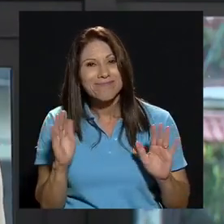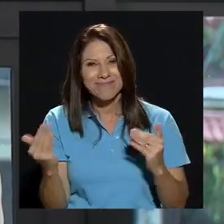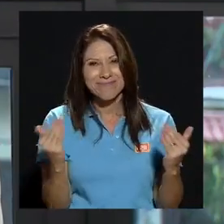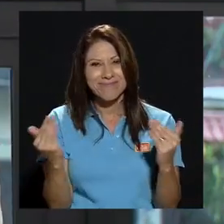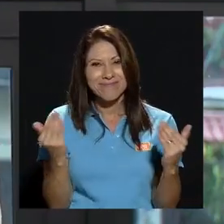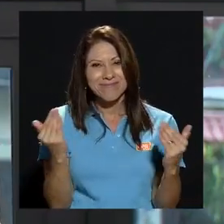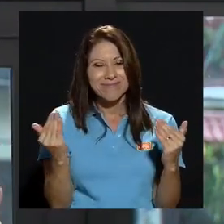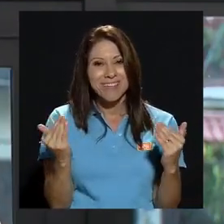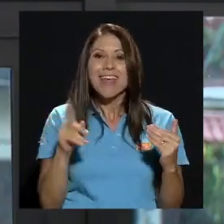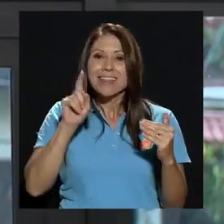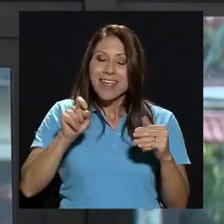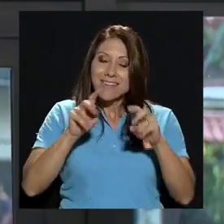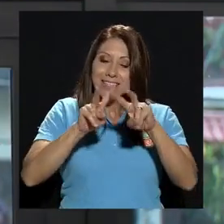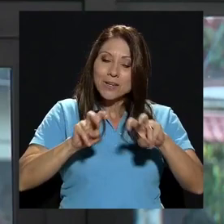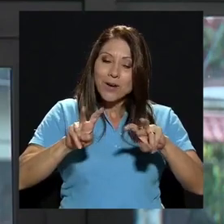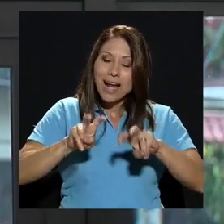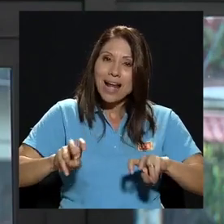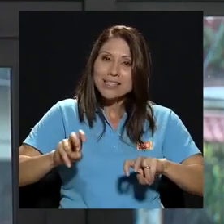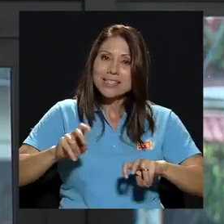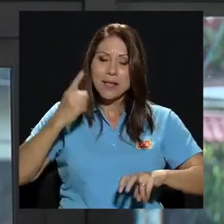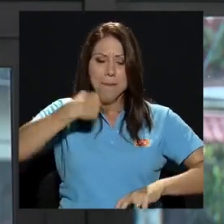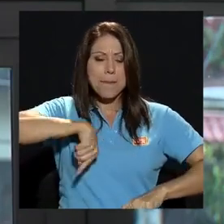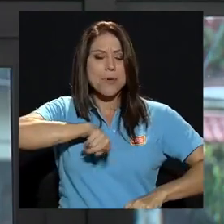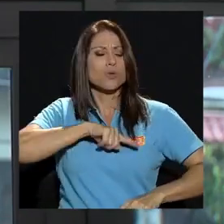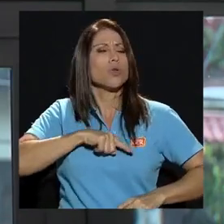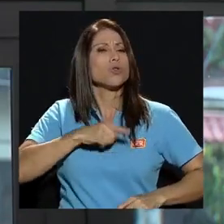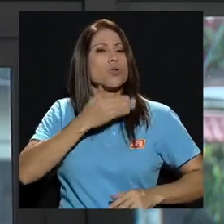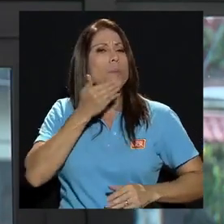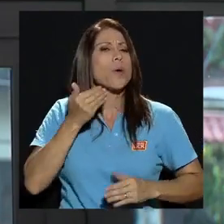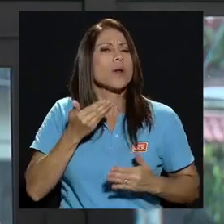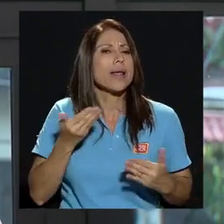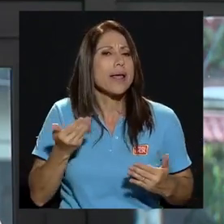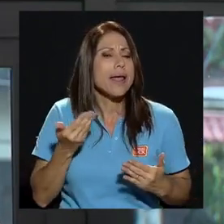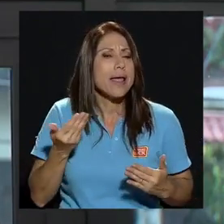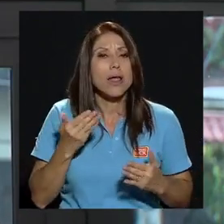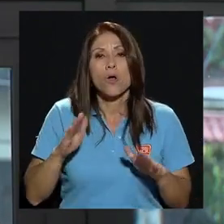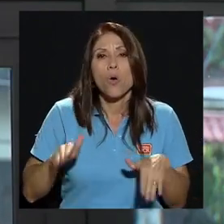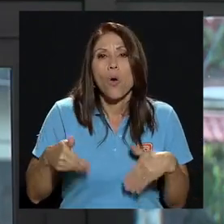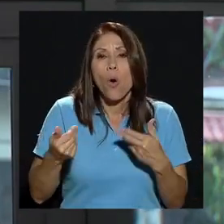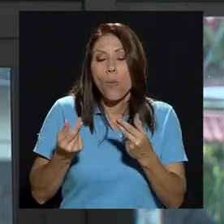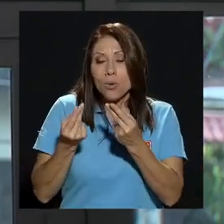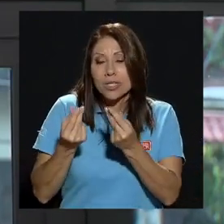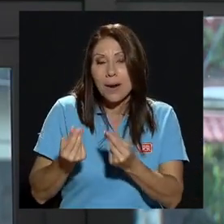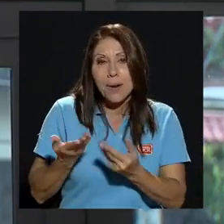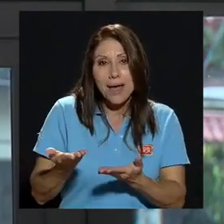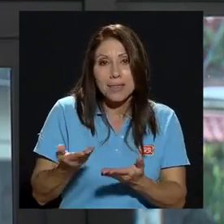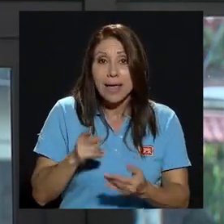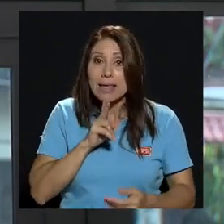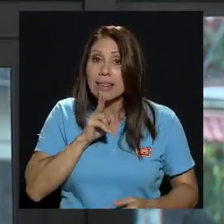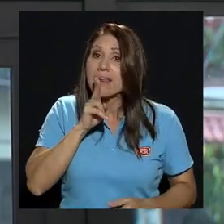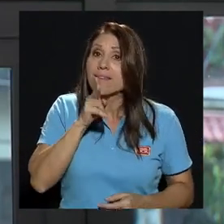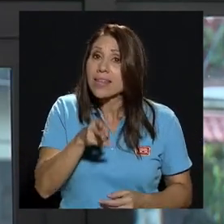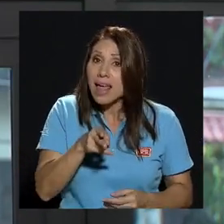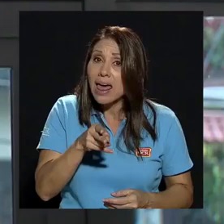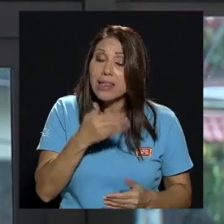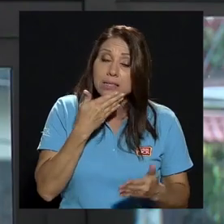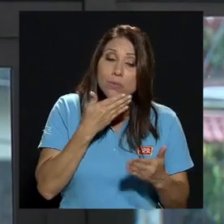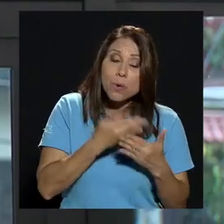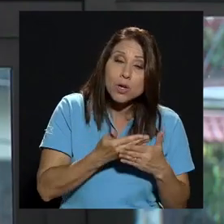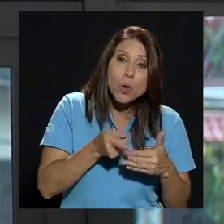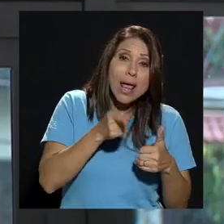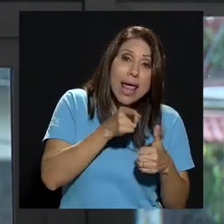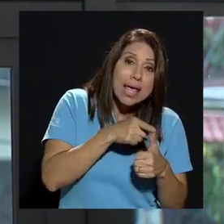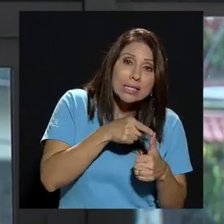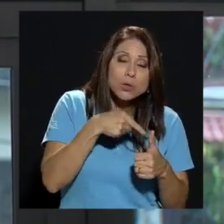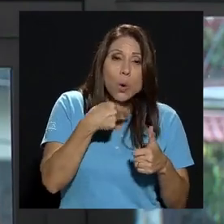nos conviene a nosotros cómo está la plata y si de verdad nos conviene esto o lo otro pero